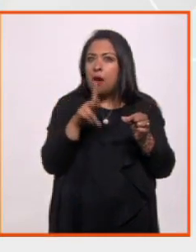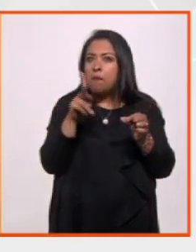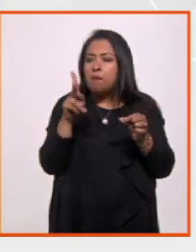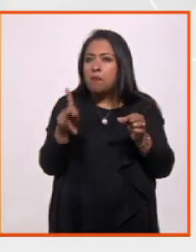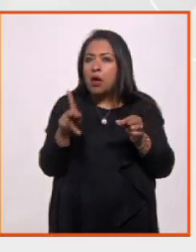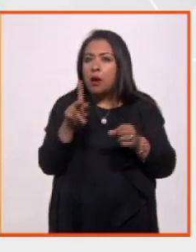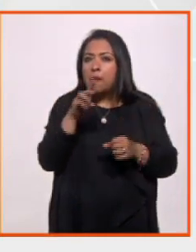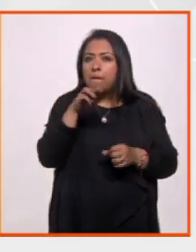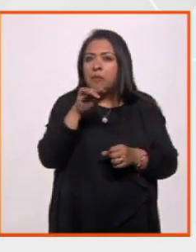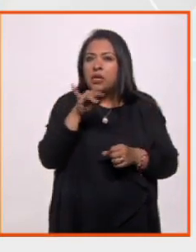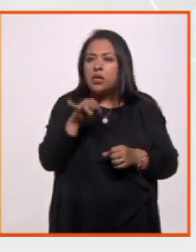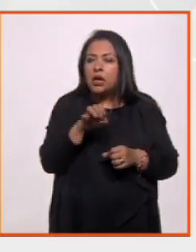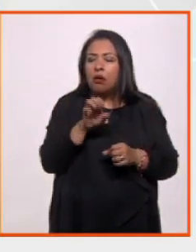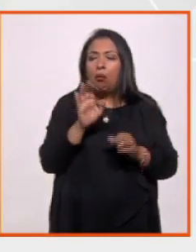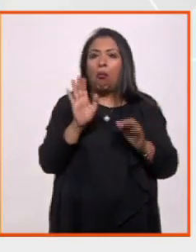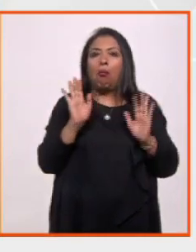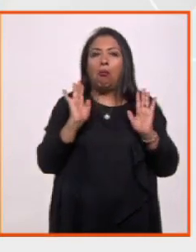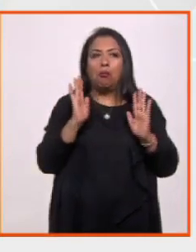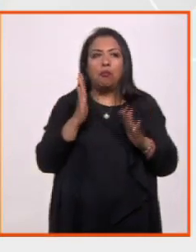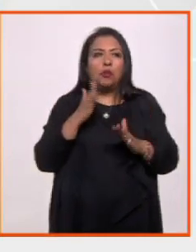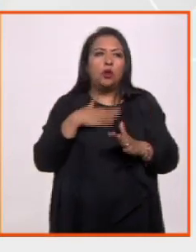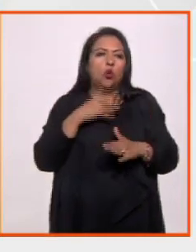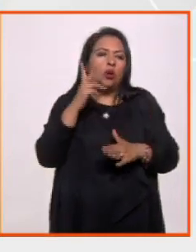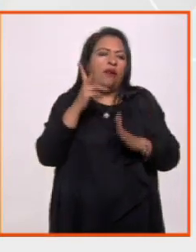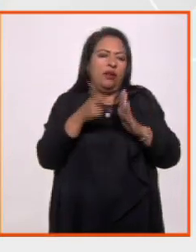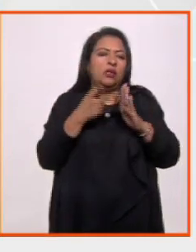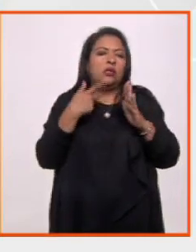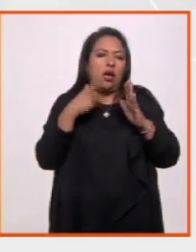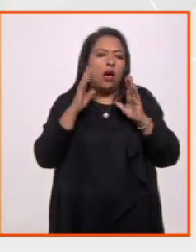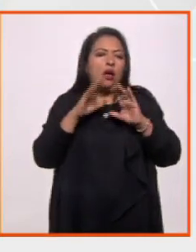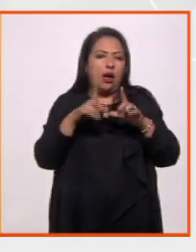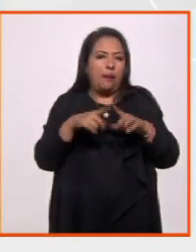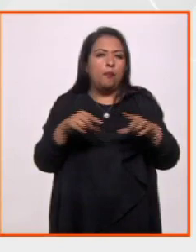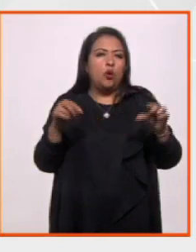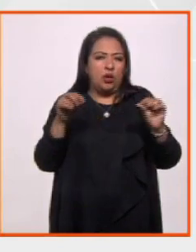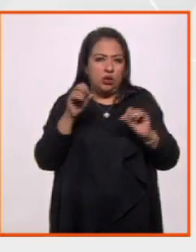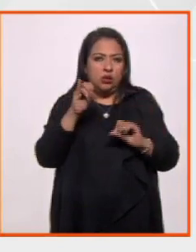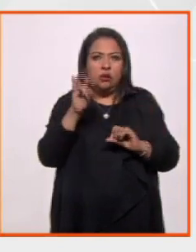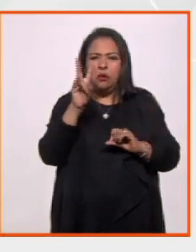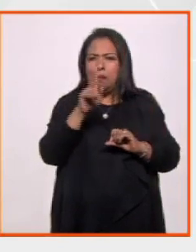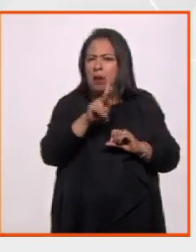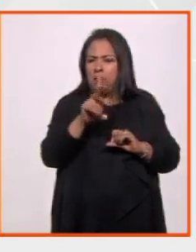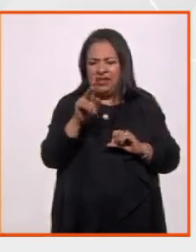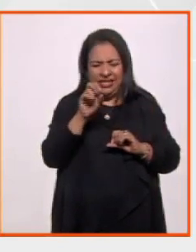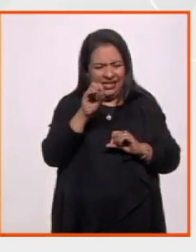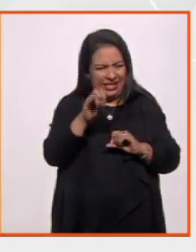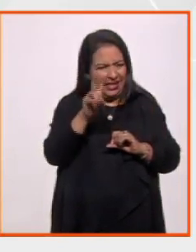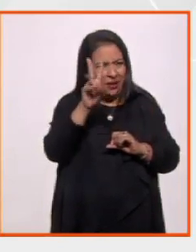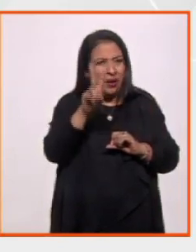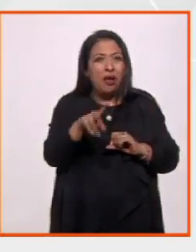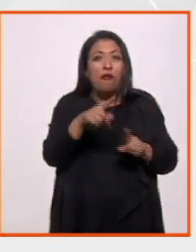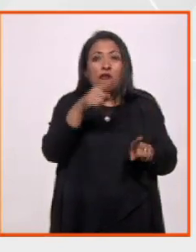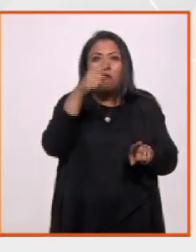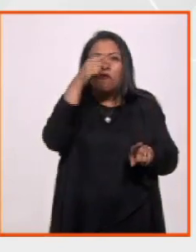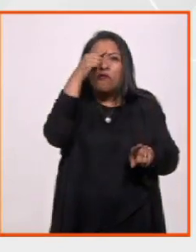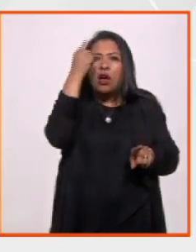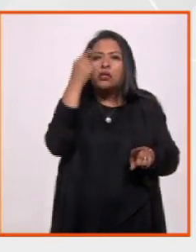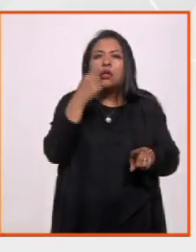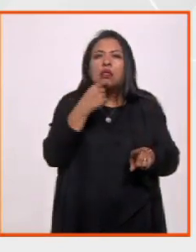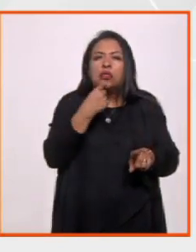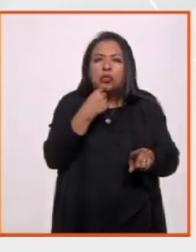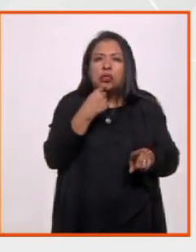la lengua Mije. Entonces yo alguna vez he cantado en japonés y por supuesto que se parece mucho. Es más fácil de